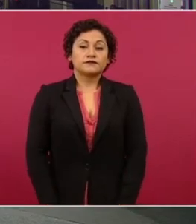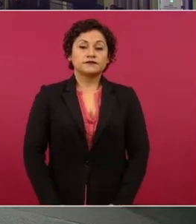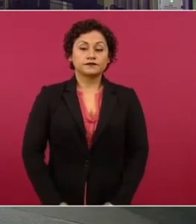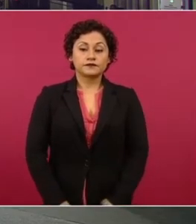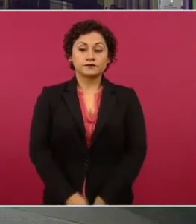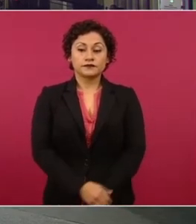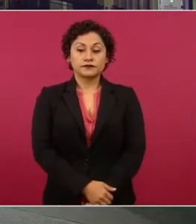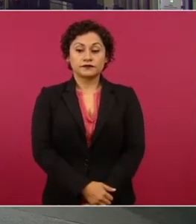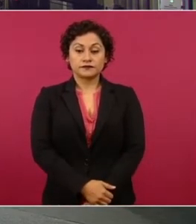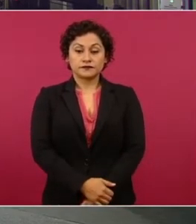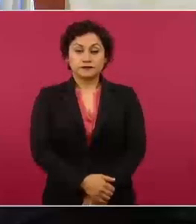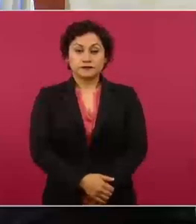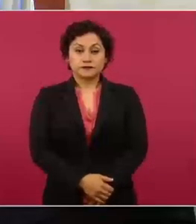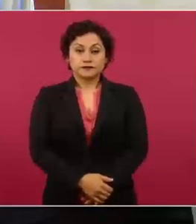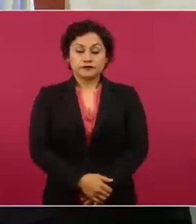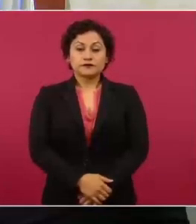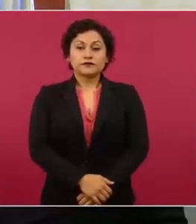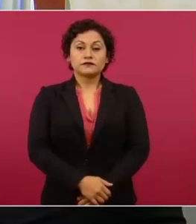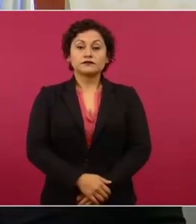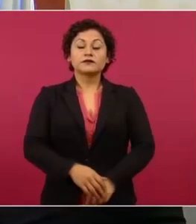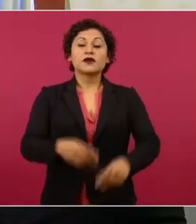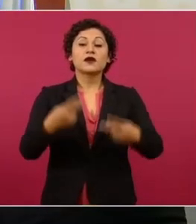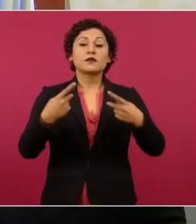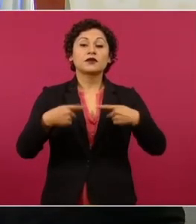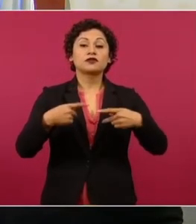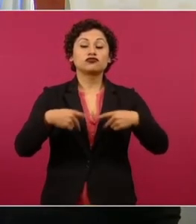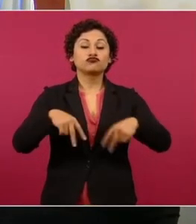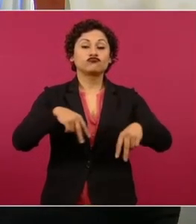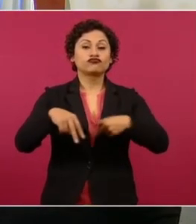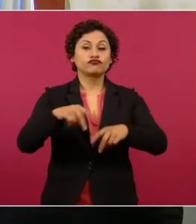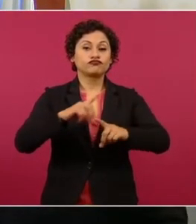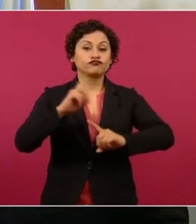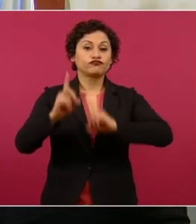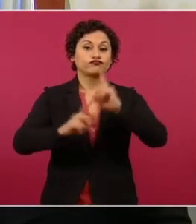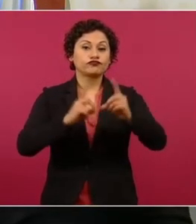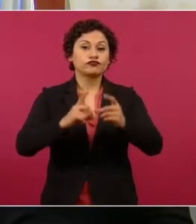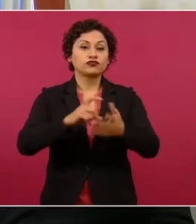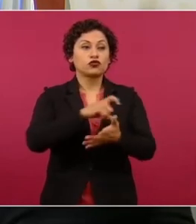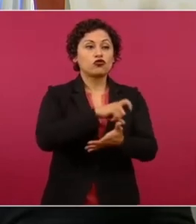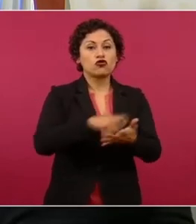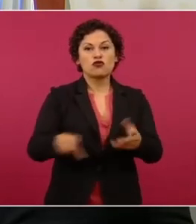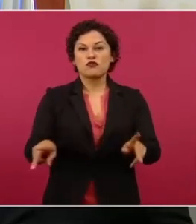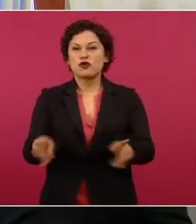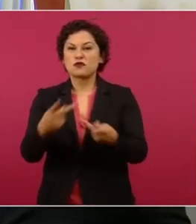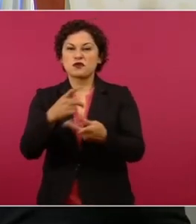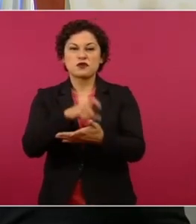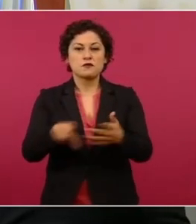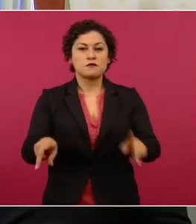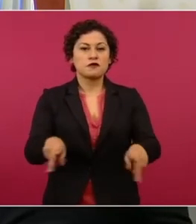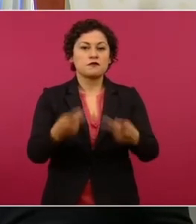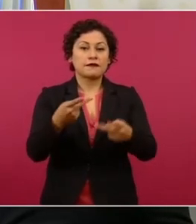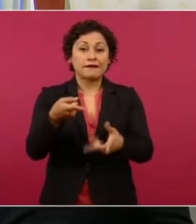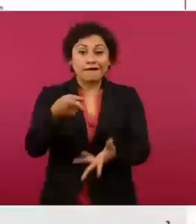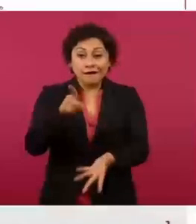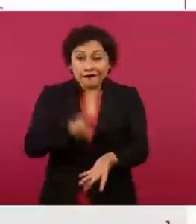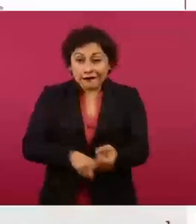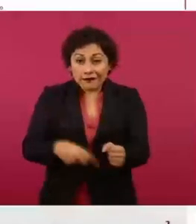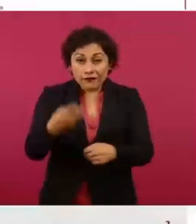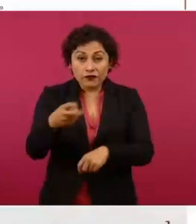La compra-venta de jugadores a sobreprecio ha sido una de las formas en donde se generan más